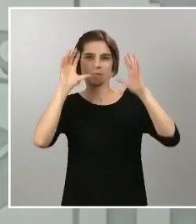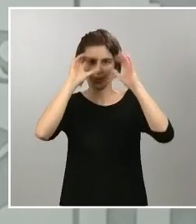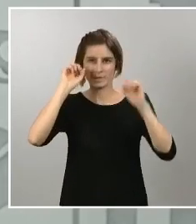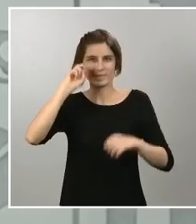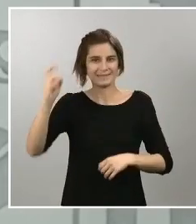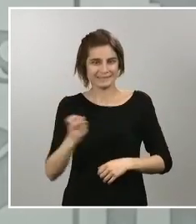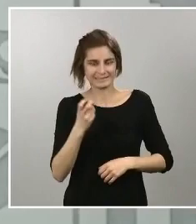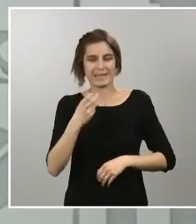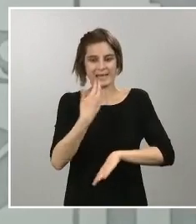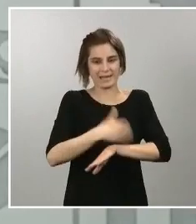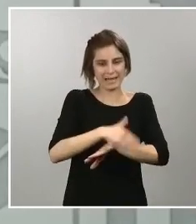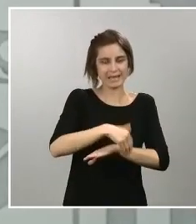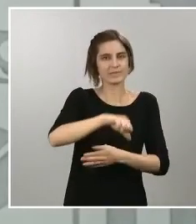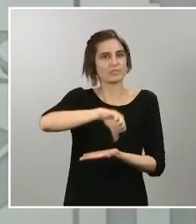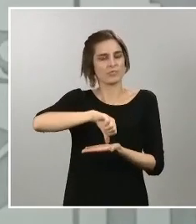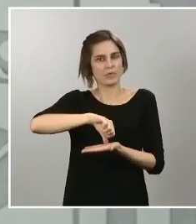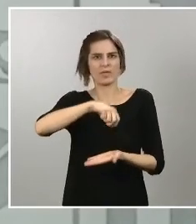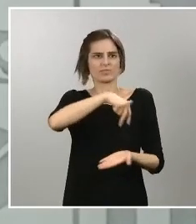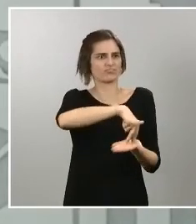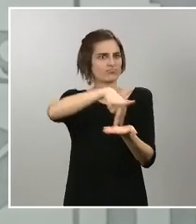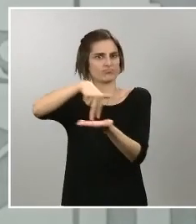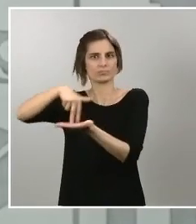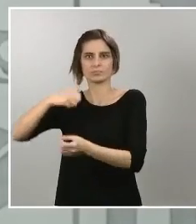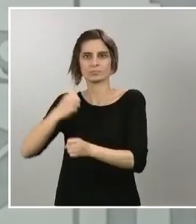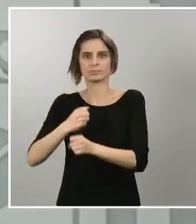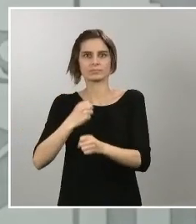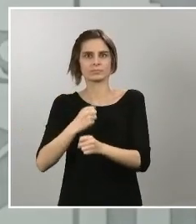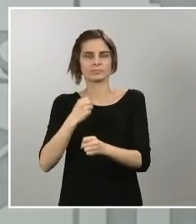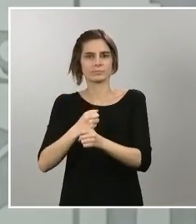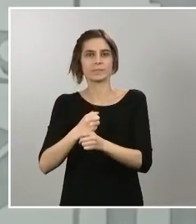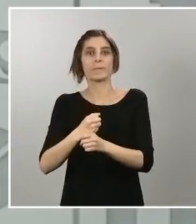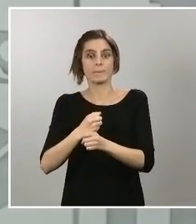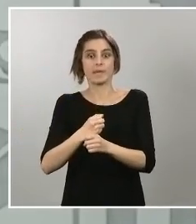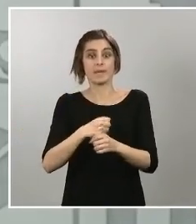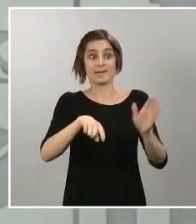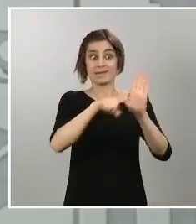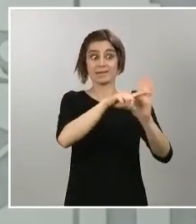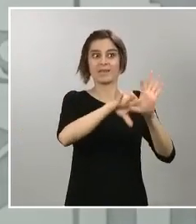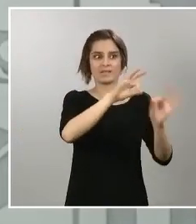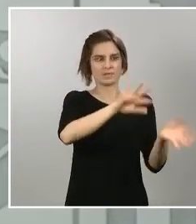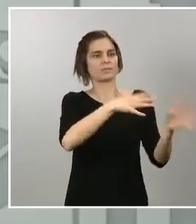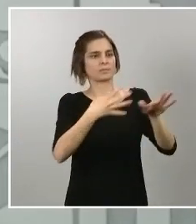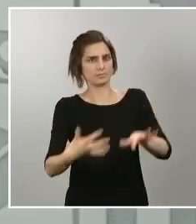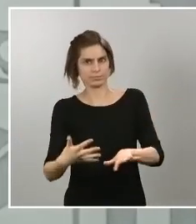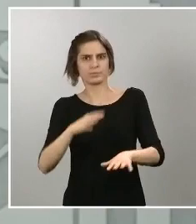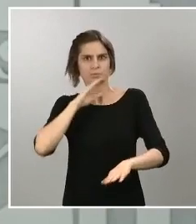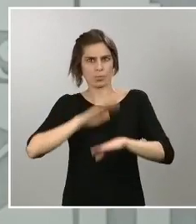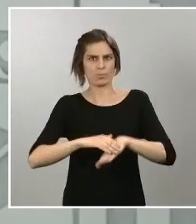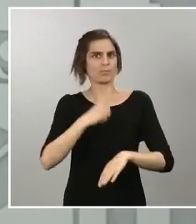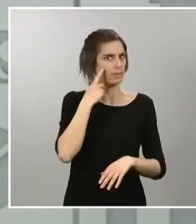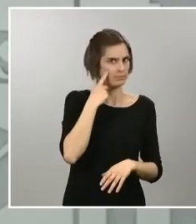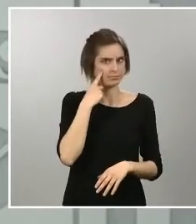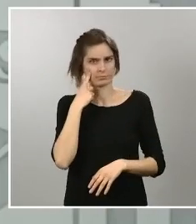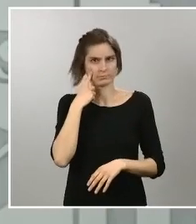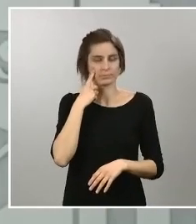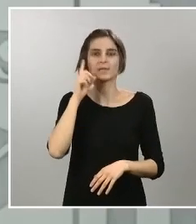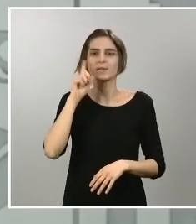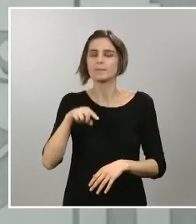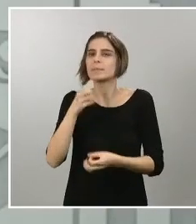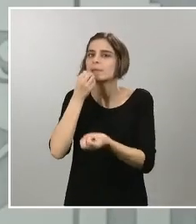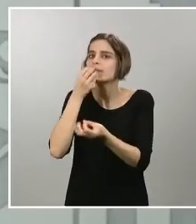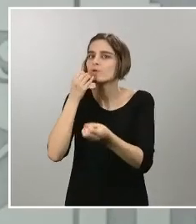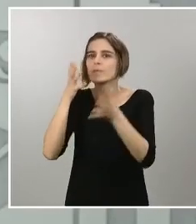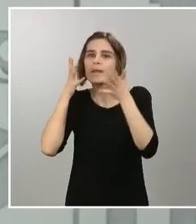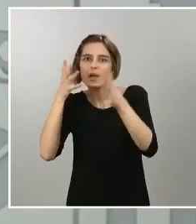para preservar que aquello que adoptamos se cumple para informar para aconsejar a los ciudadanos y en definitiva